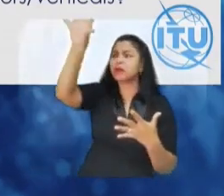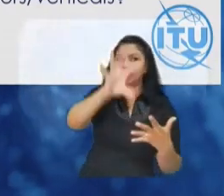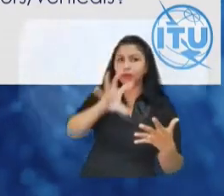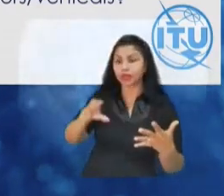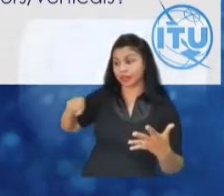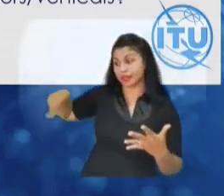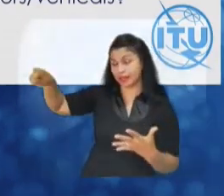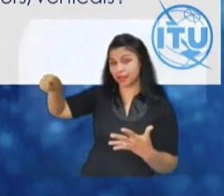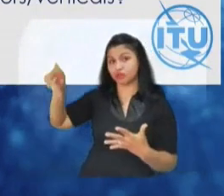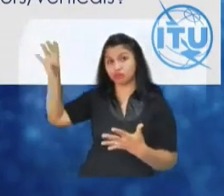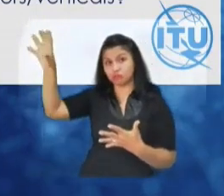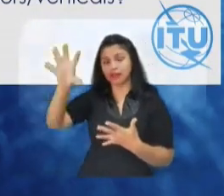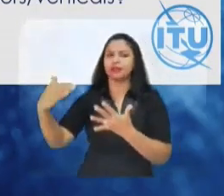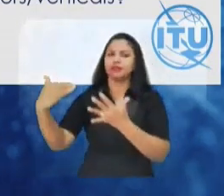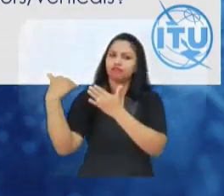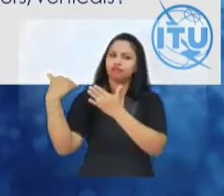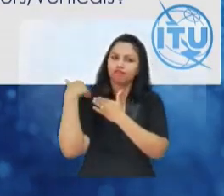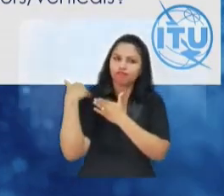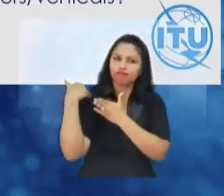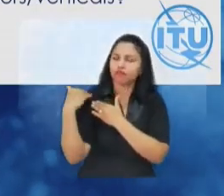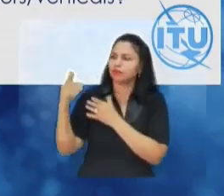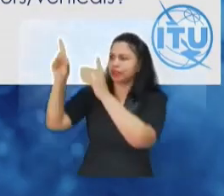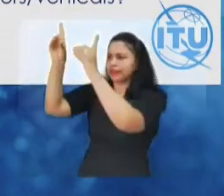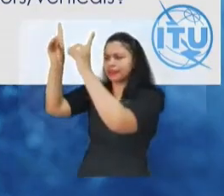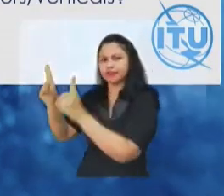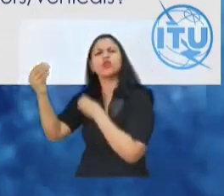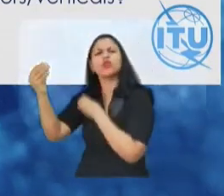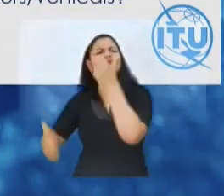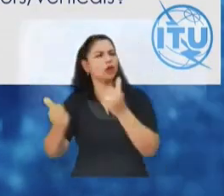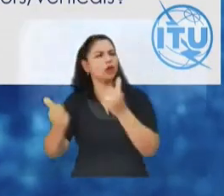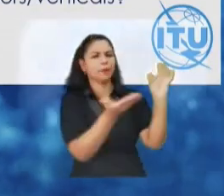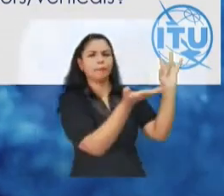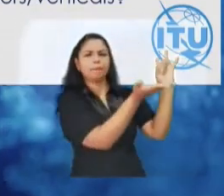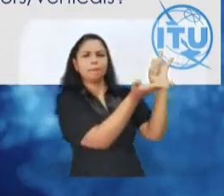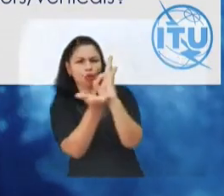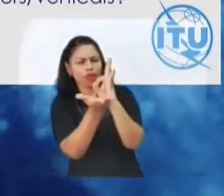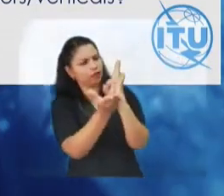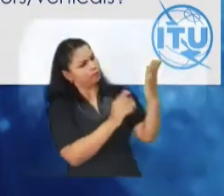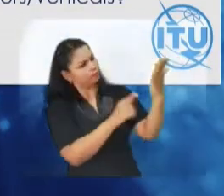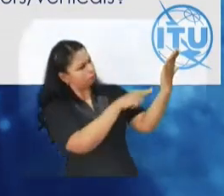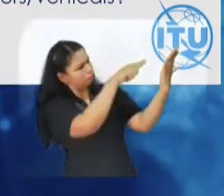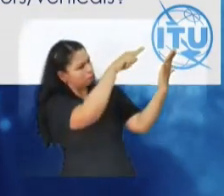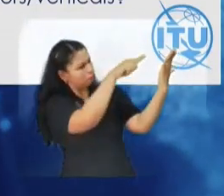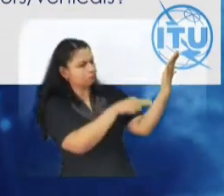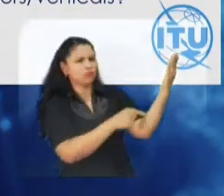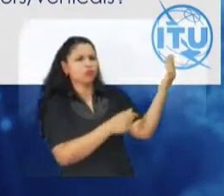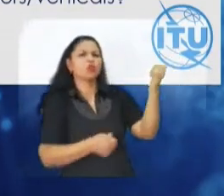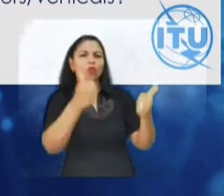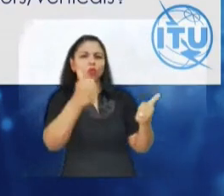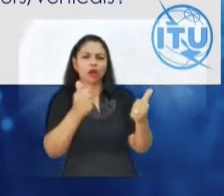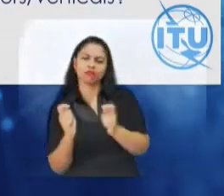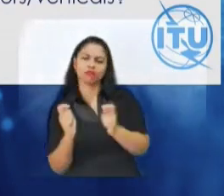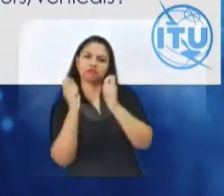tienen que decidir cuáles son los mejores modelos para conceder licencias para nuevos servicios.